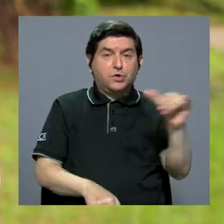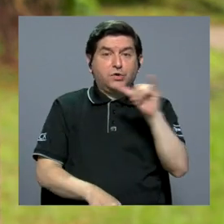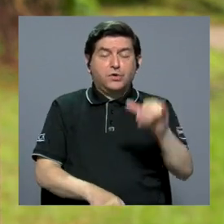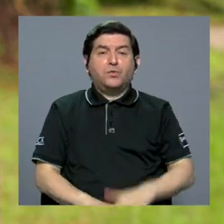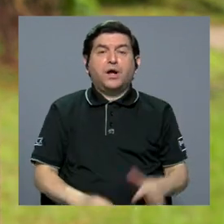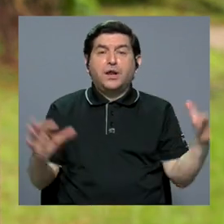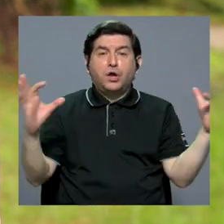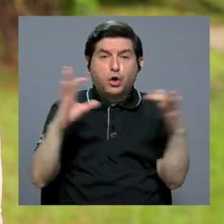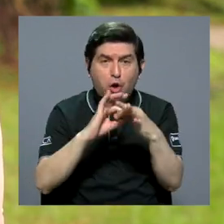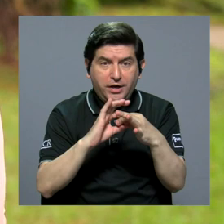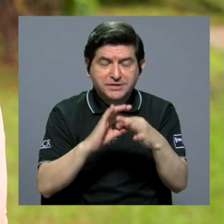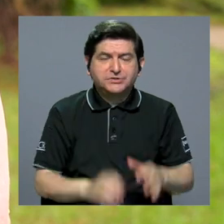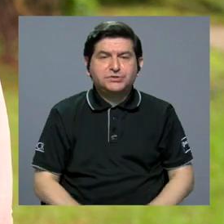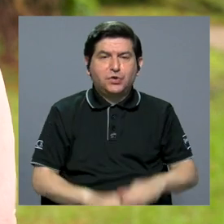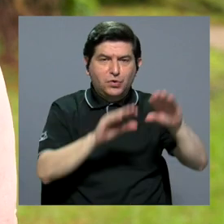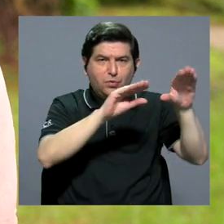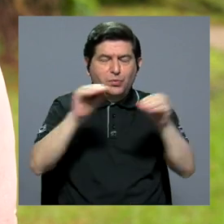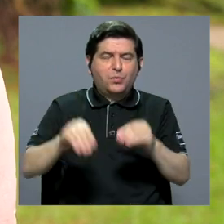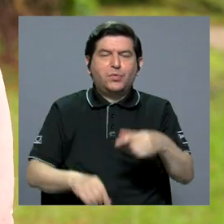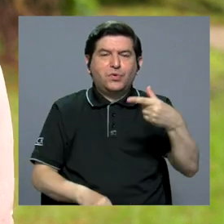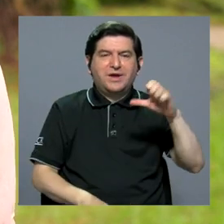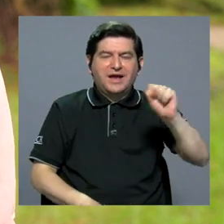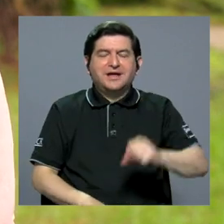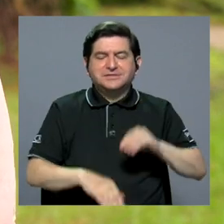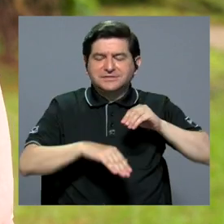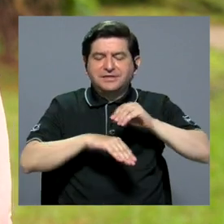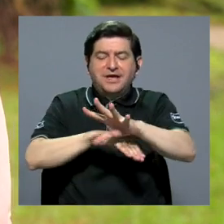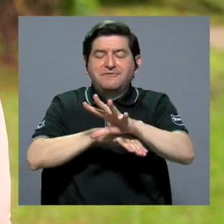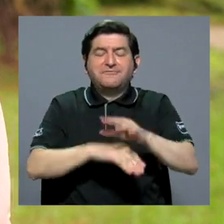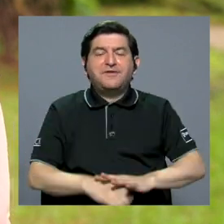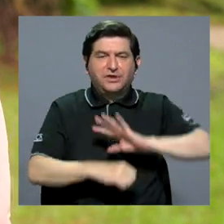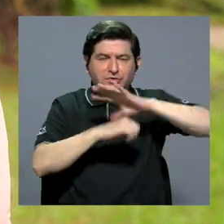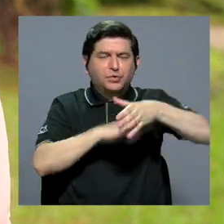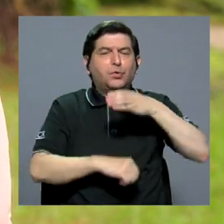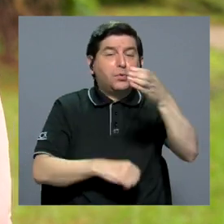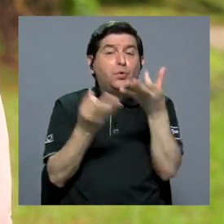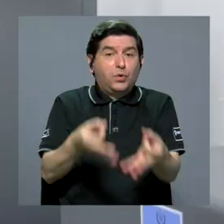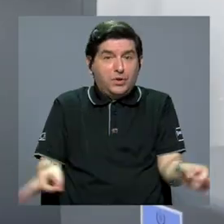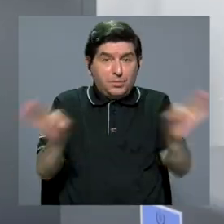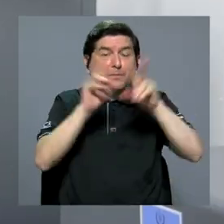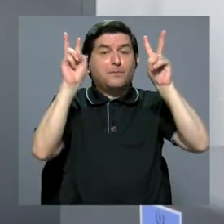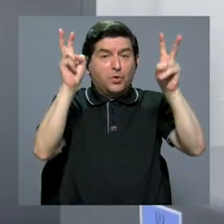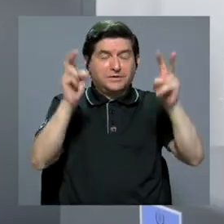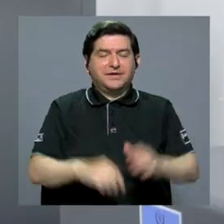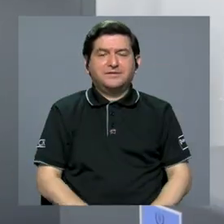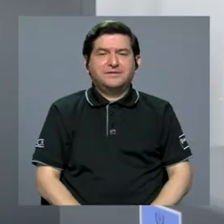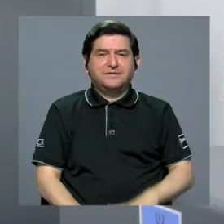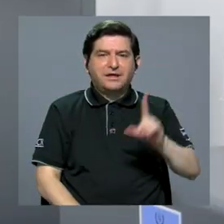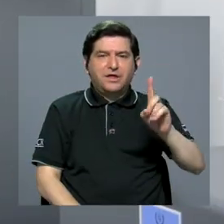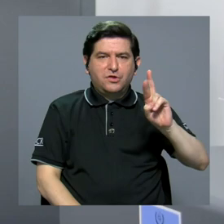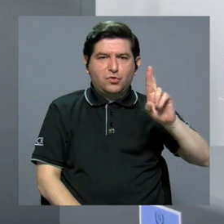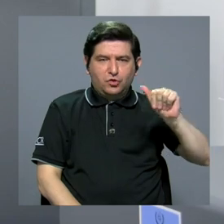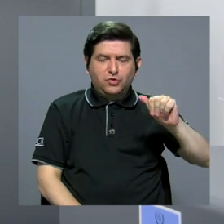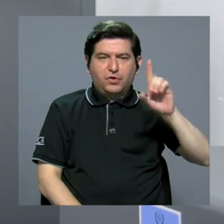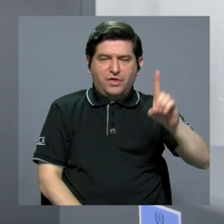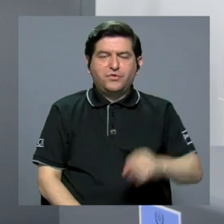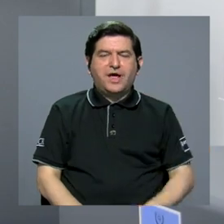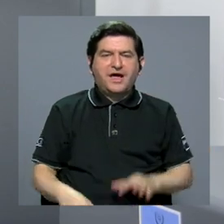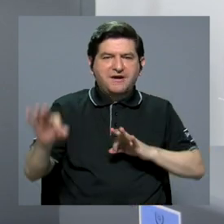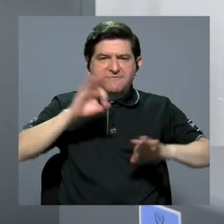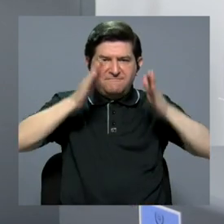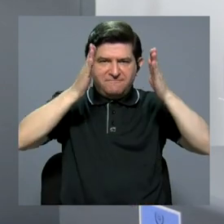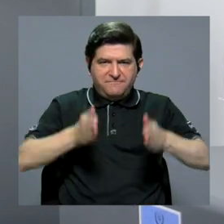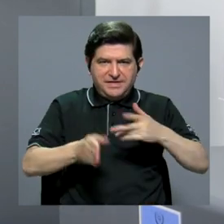también la conectividad con la transferencia de gases de efecto invernadero, que es también un tema muy importante. La doctora Durán es física de